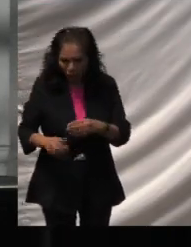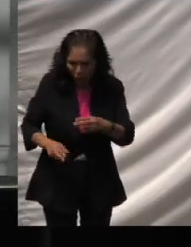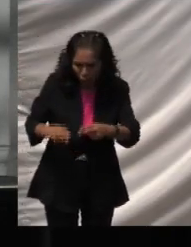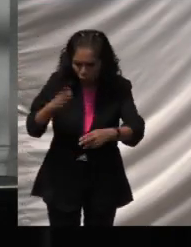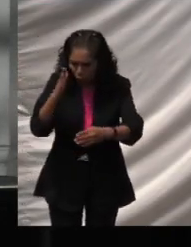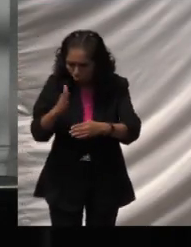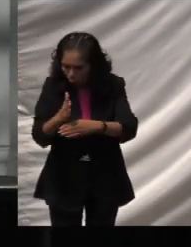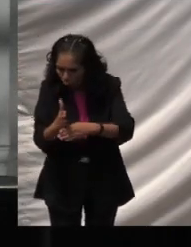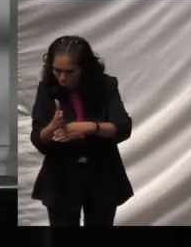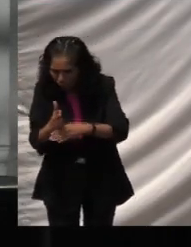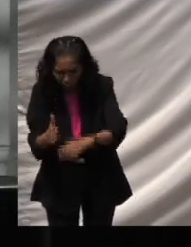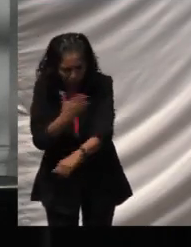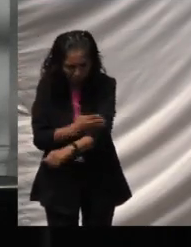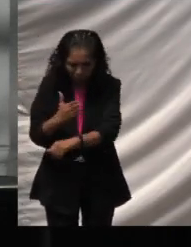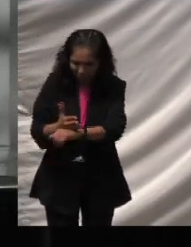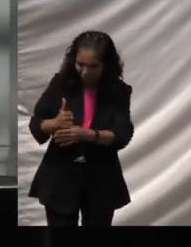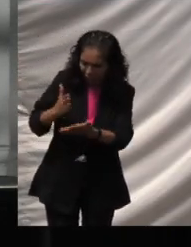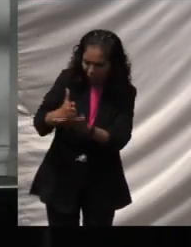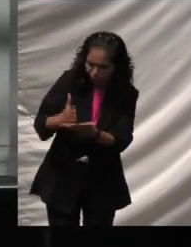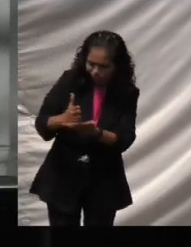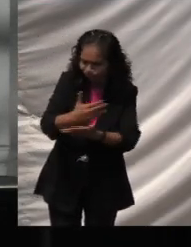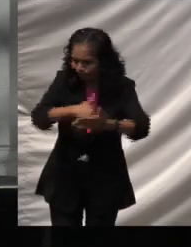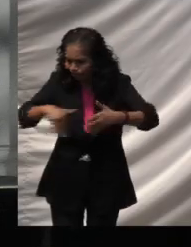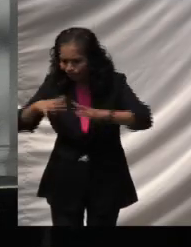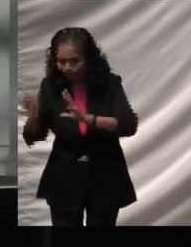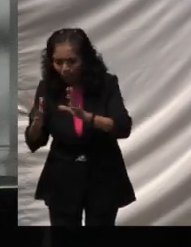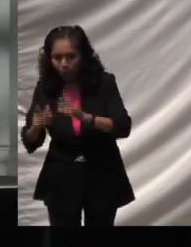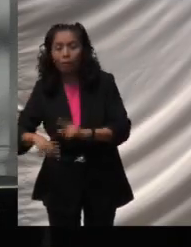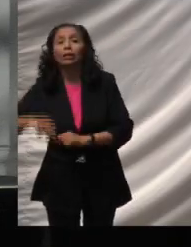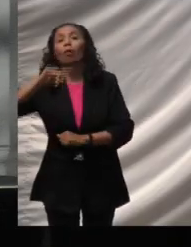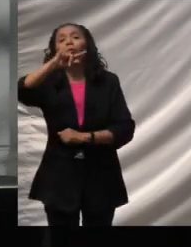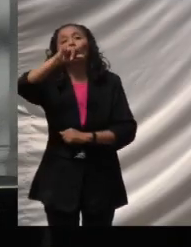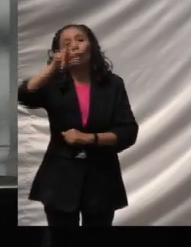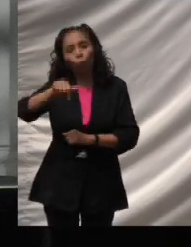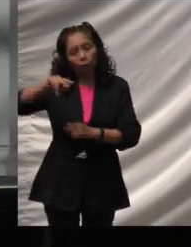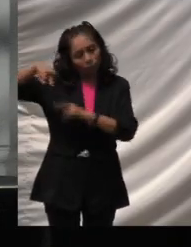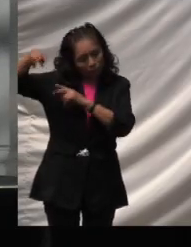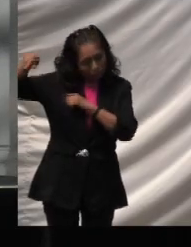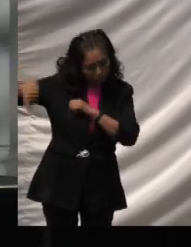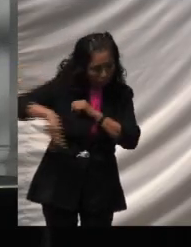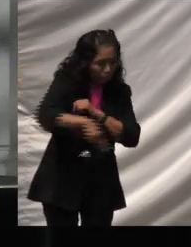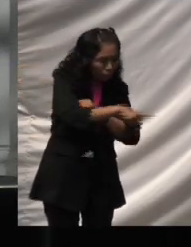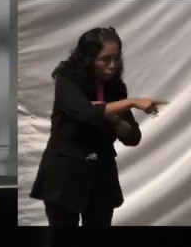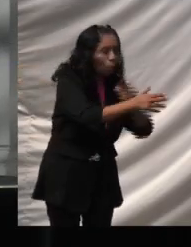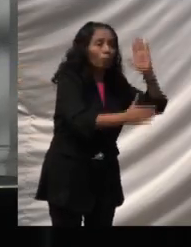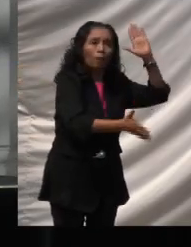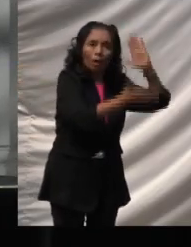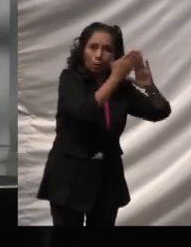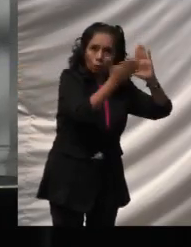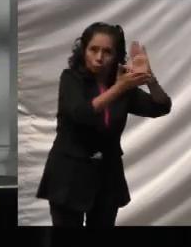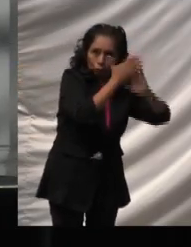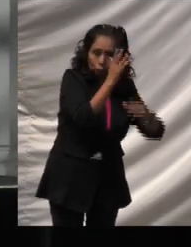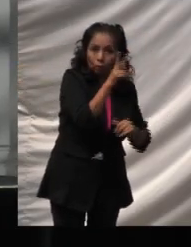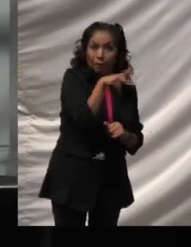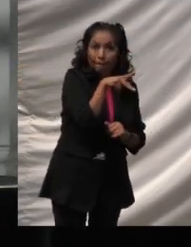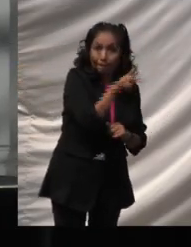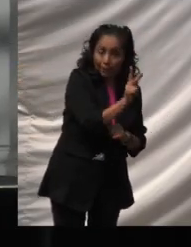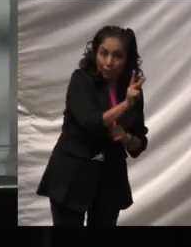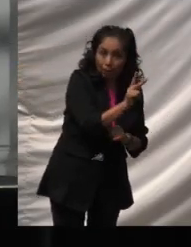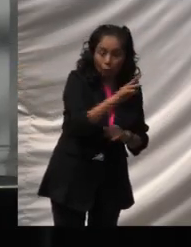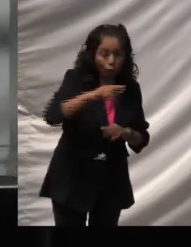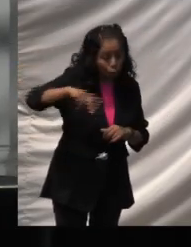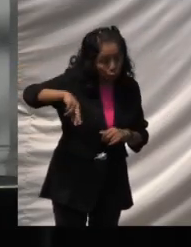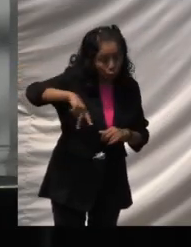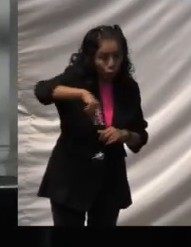la madera que necesitaba y regresó a las costas para construir. Pero, durante su